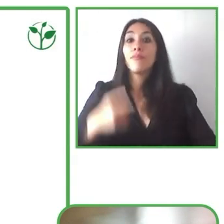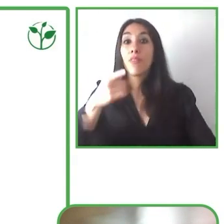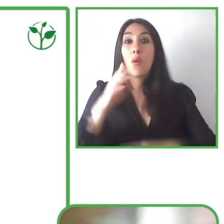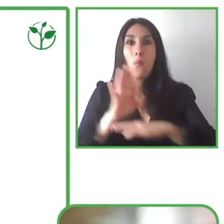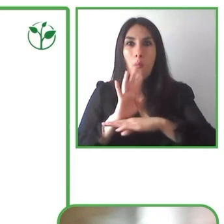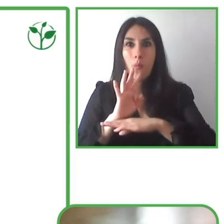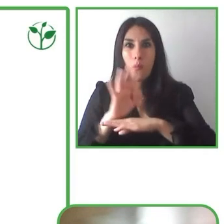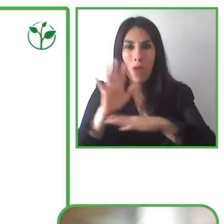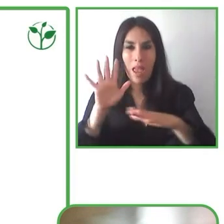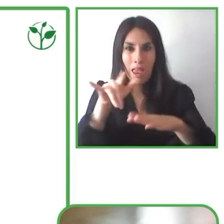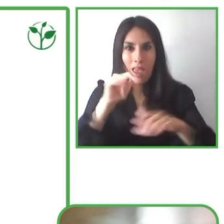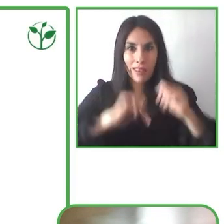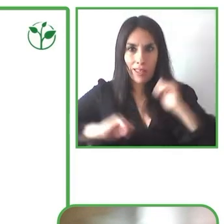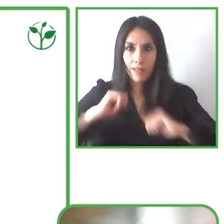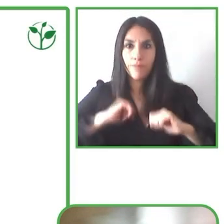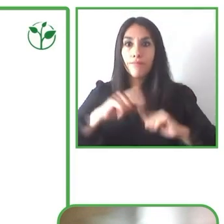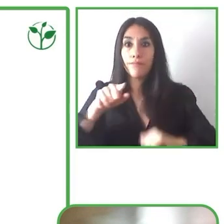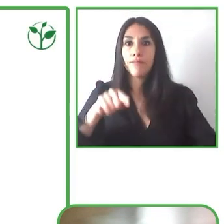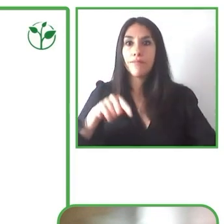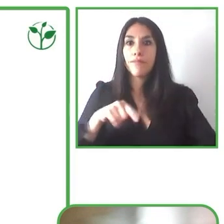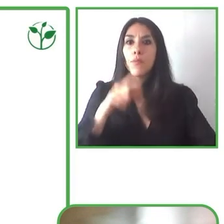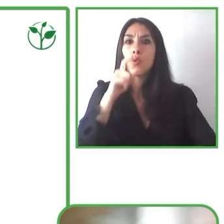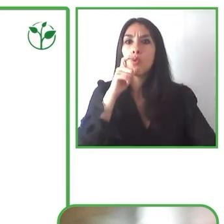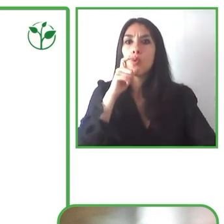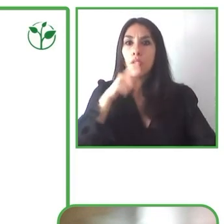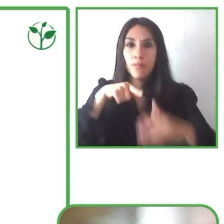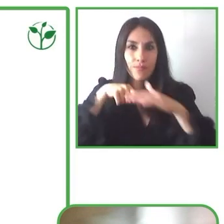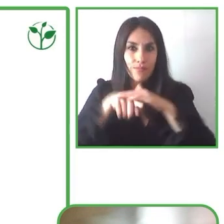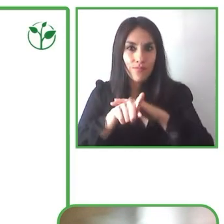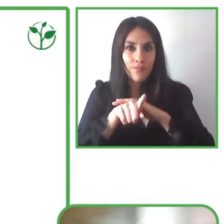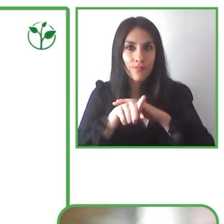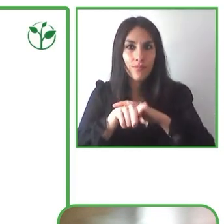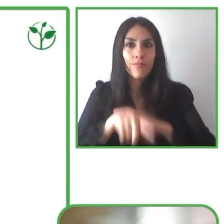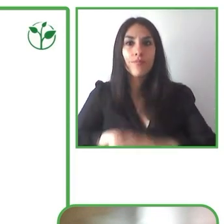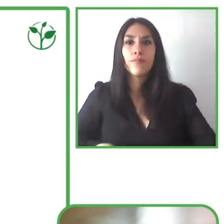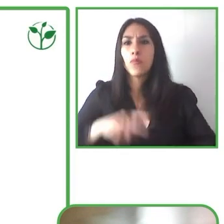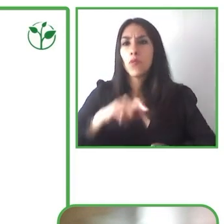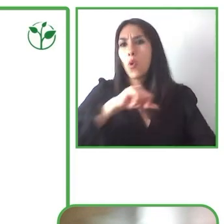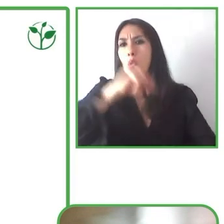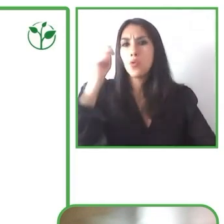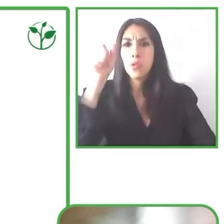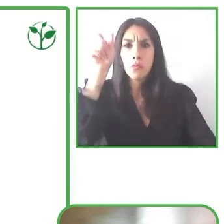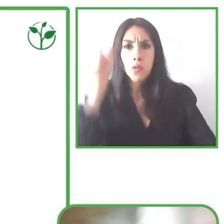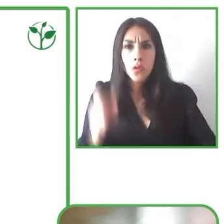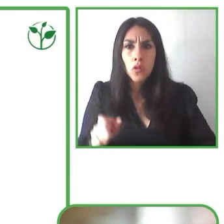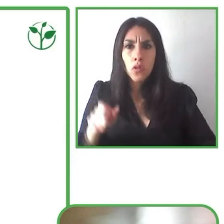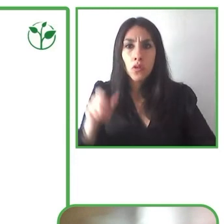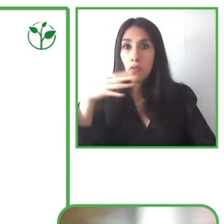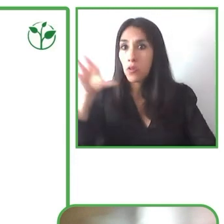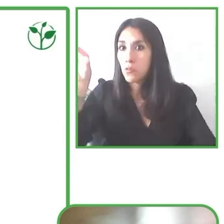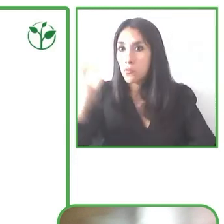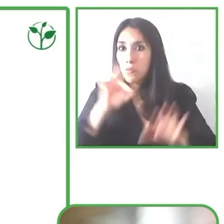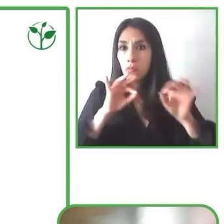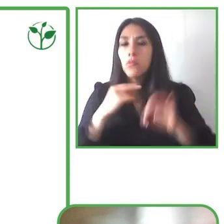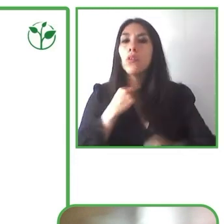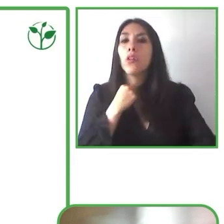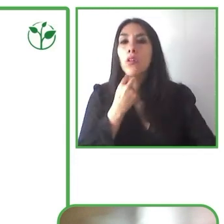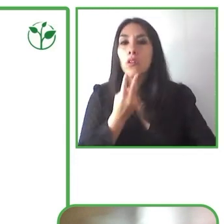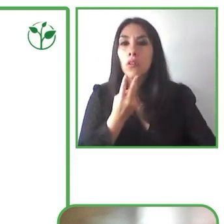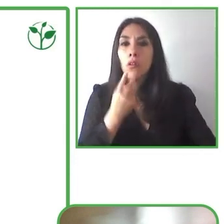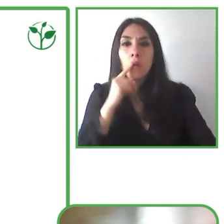audiodescripción en directo. Contratamos a una persona que va a estar describiendo en el momento de la actividad lo que pasa en el escenario.